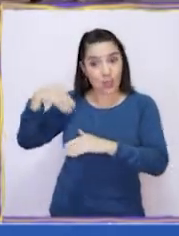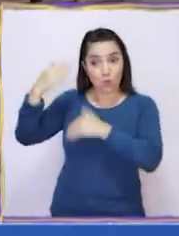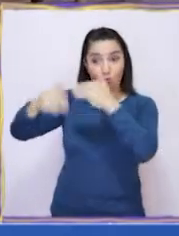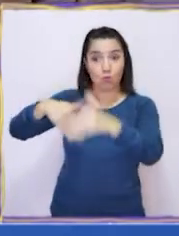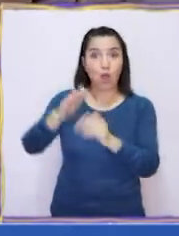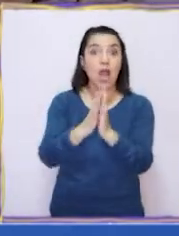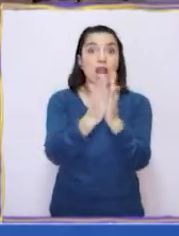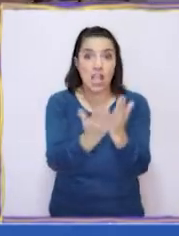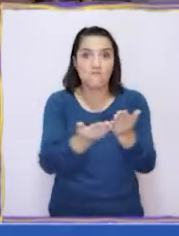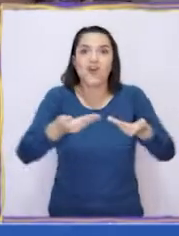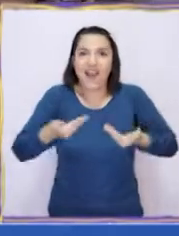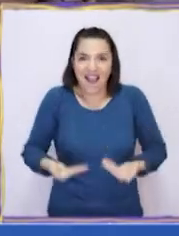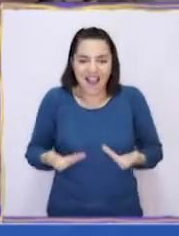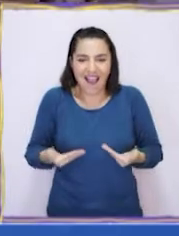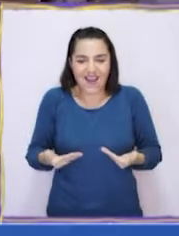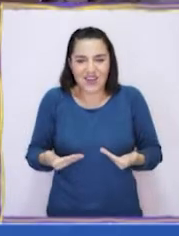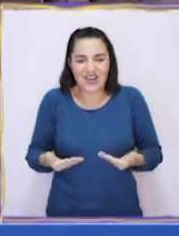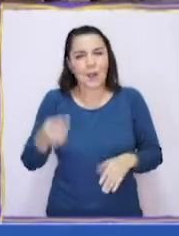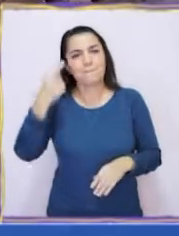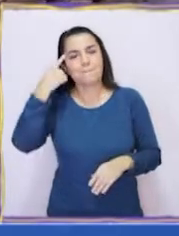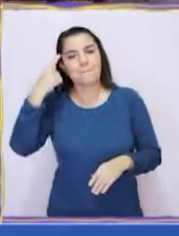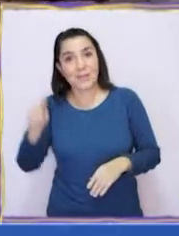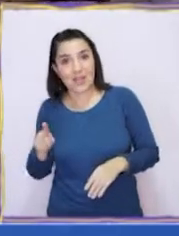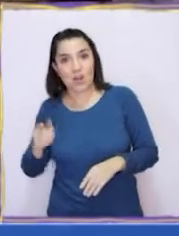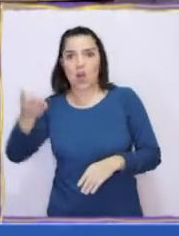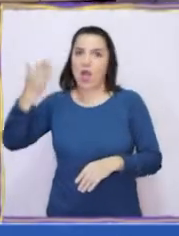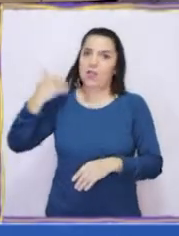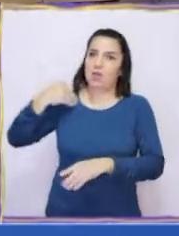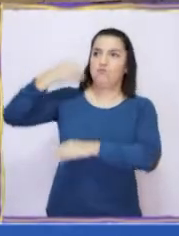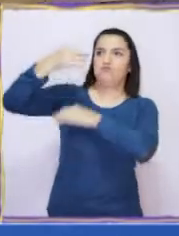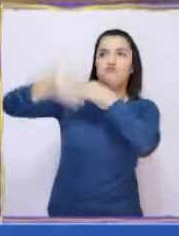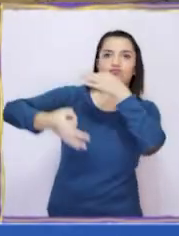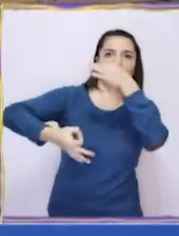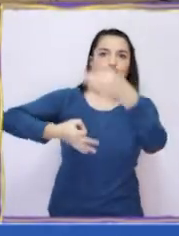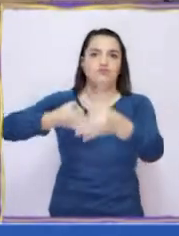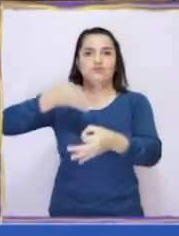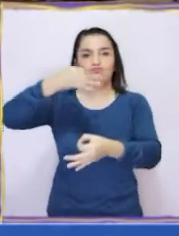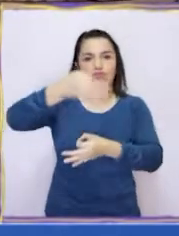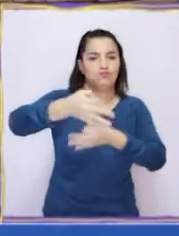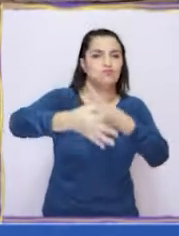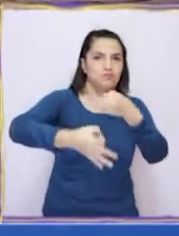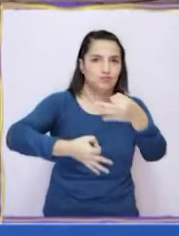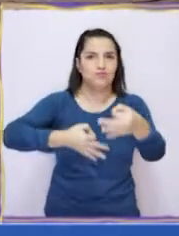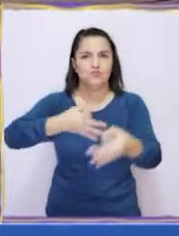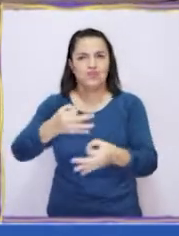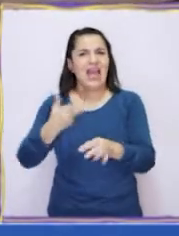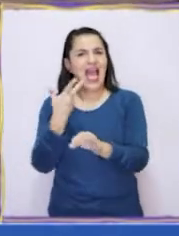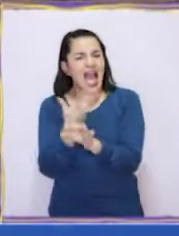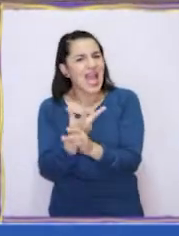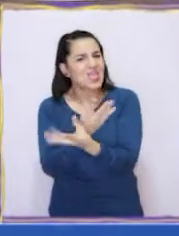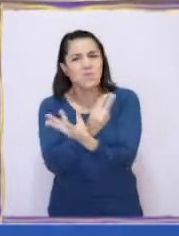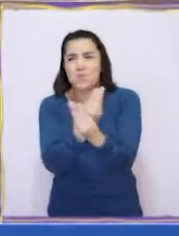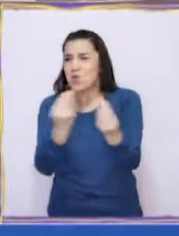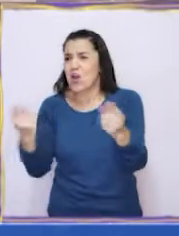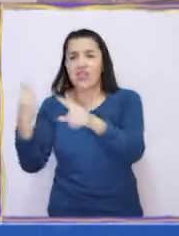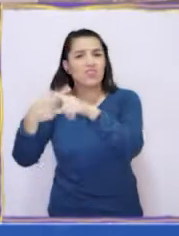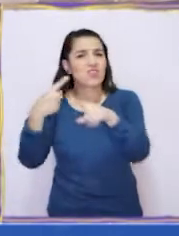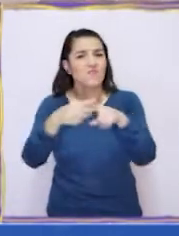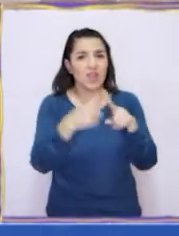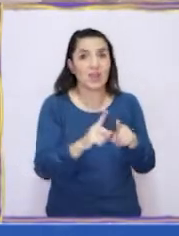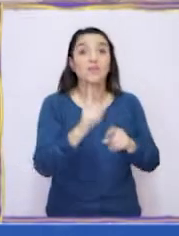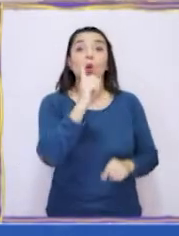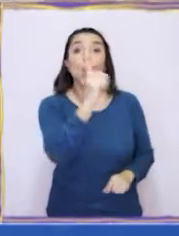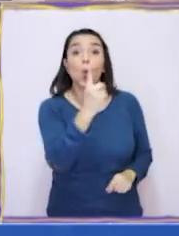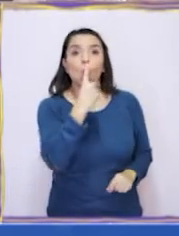hasta nuestros días. Pero como se fueron transmitiendo de generación en generación, hay muchas versiones para